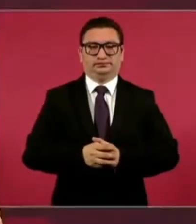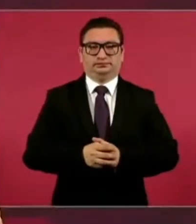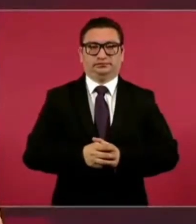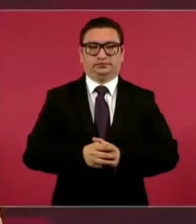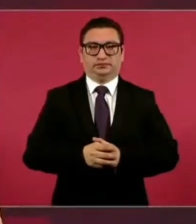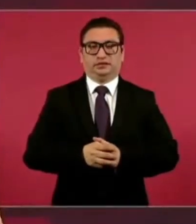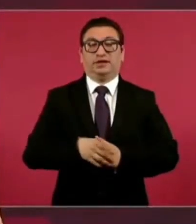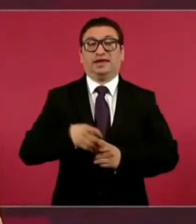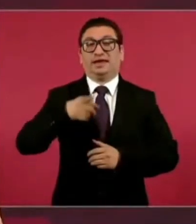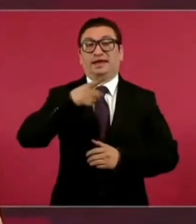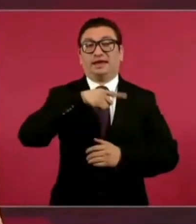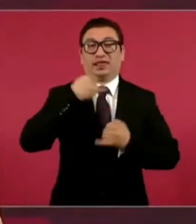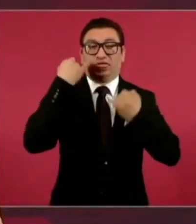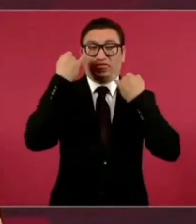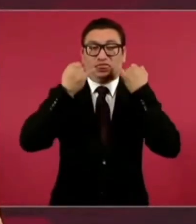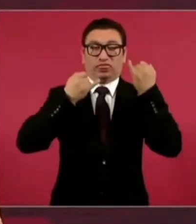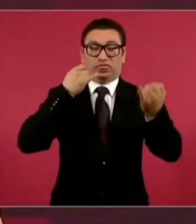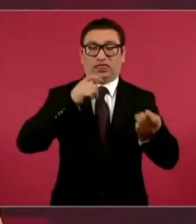manipulación,